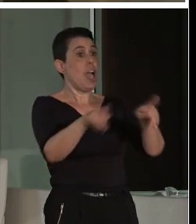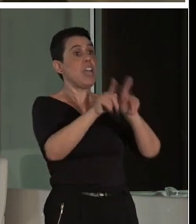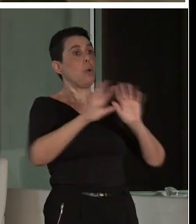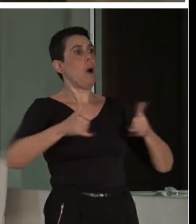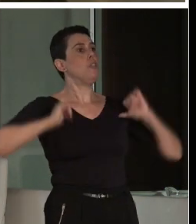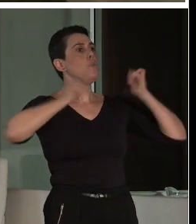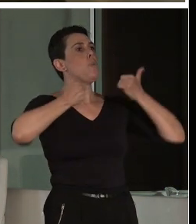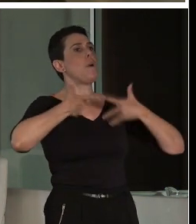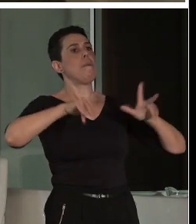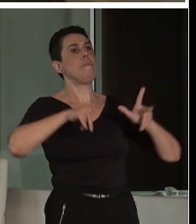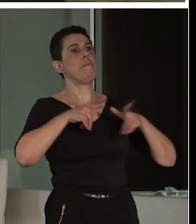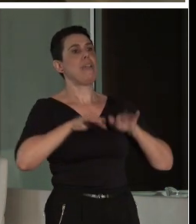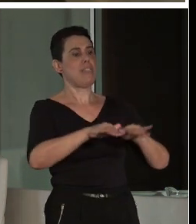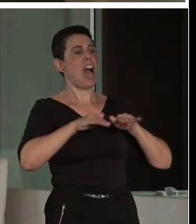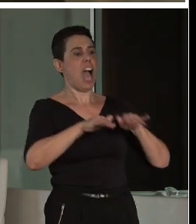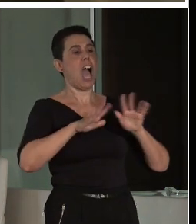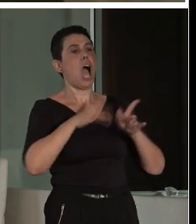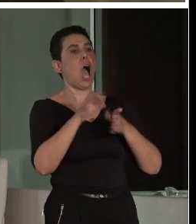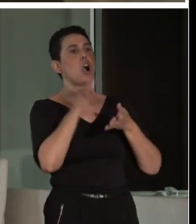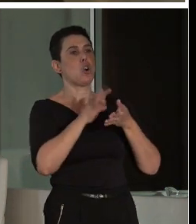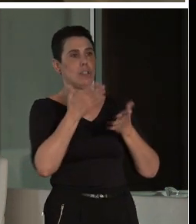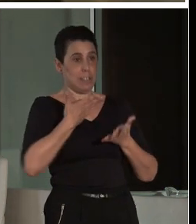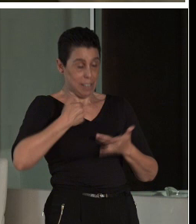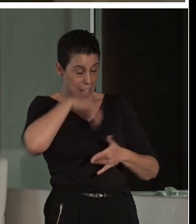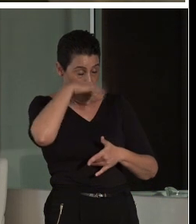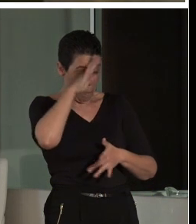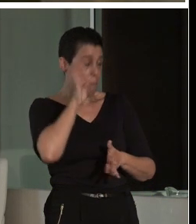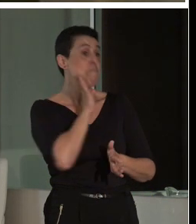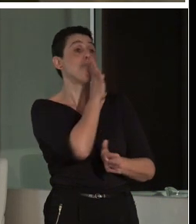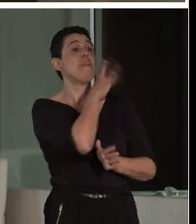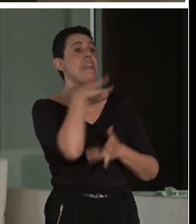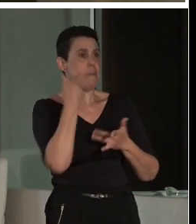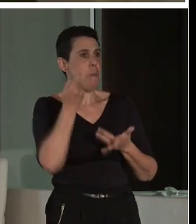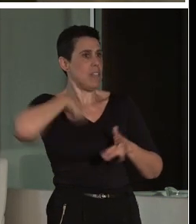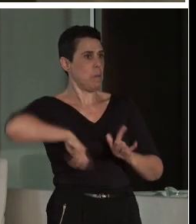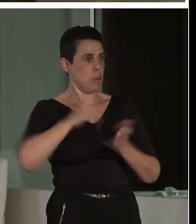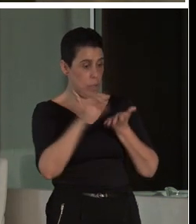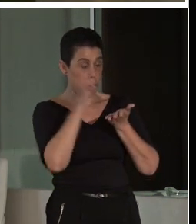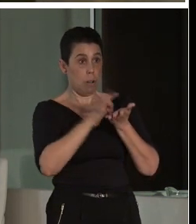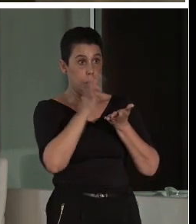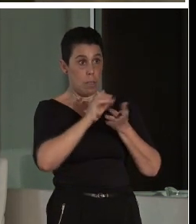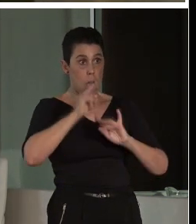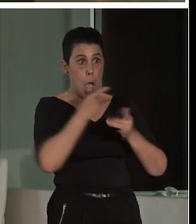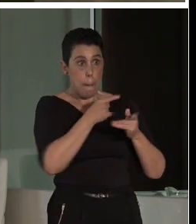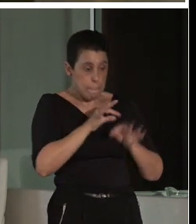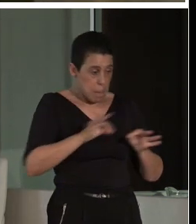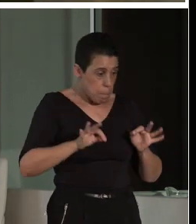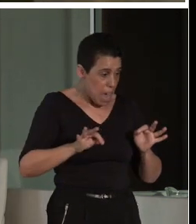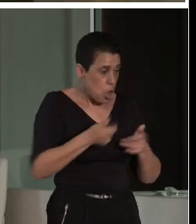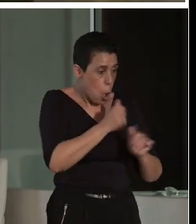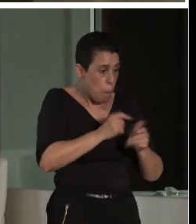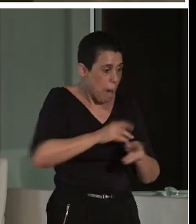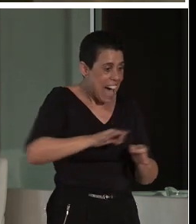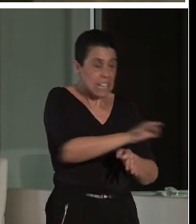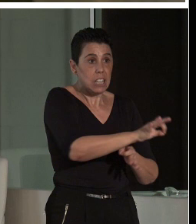Mi madre era modista. Yo he visto que primero se ilbana y después se prueba. Bueno, se hace primero el patrón. Pues yo siempre le digo lo mismo a mis compañeros.